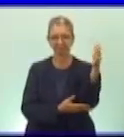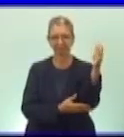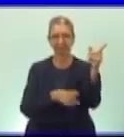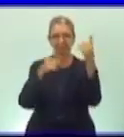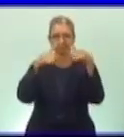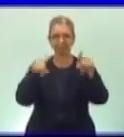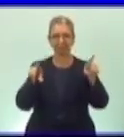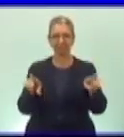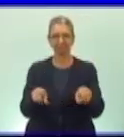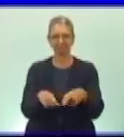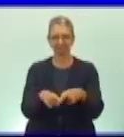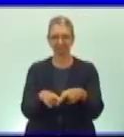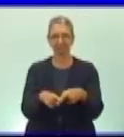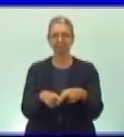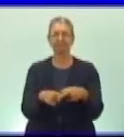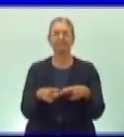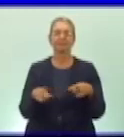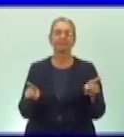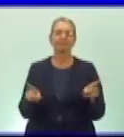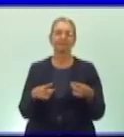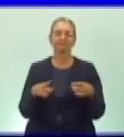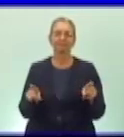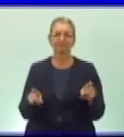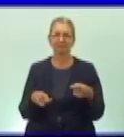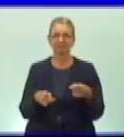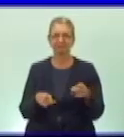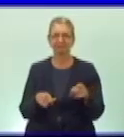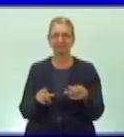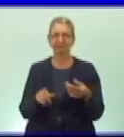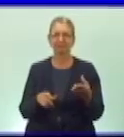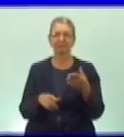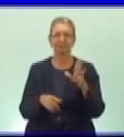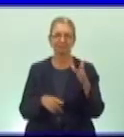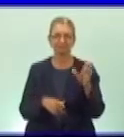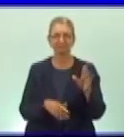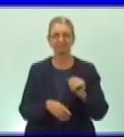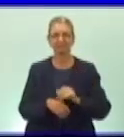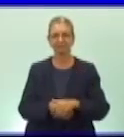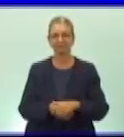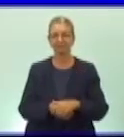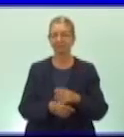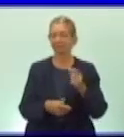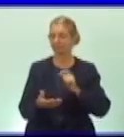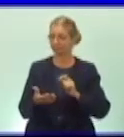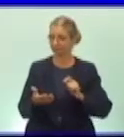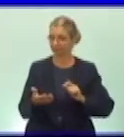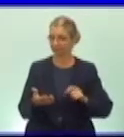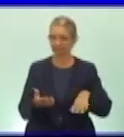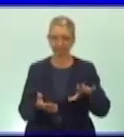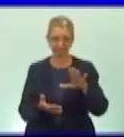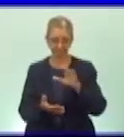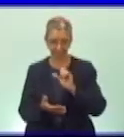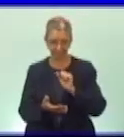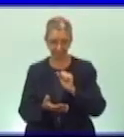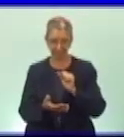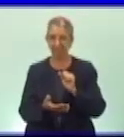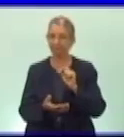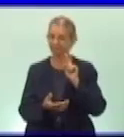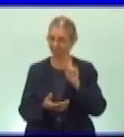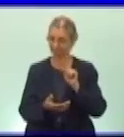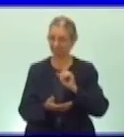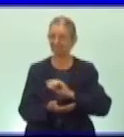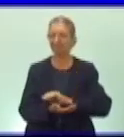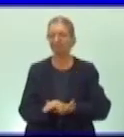el escudo de la palma real y el himno de Bayam anoten esta actividad que deben